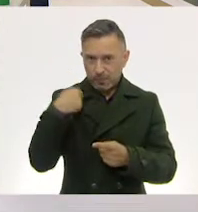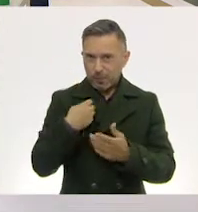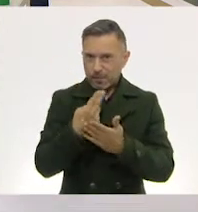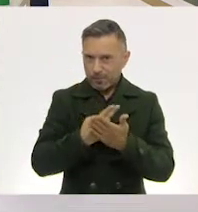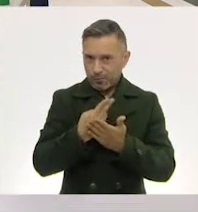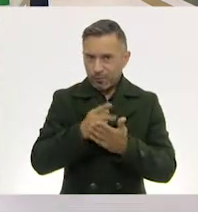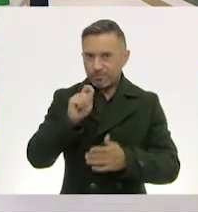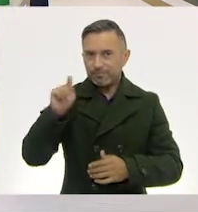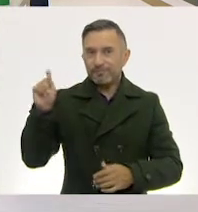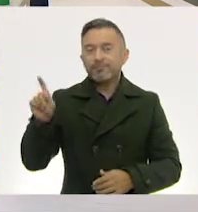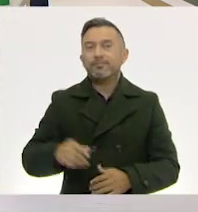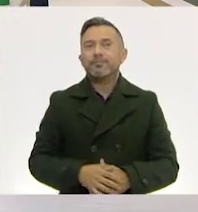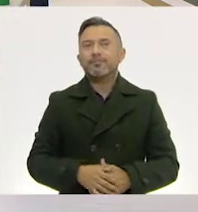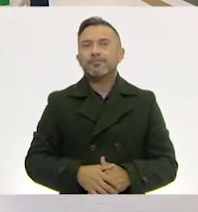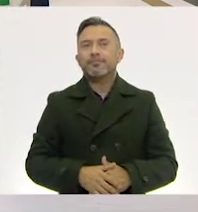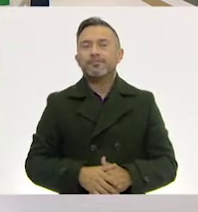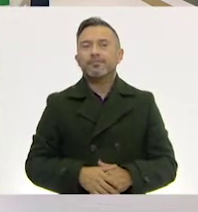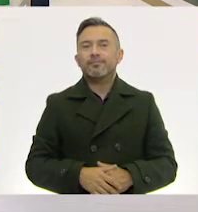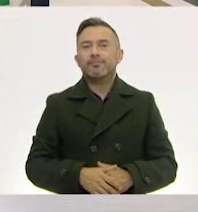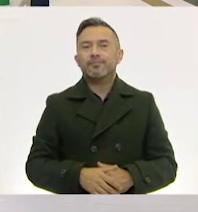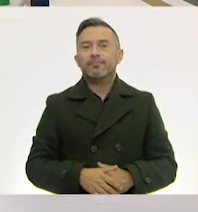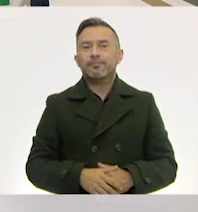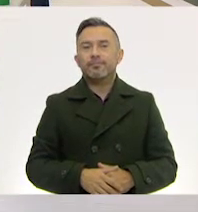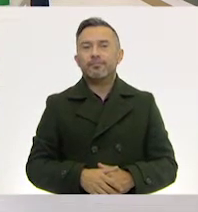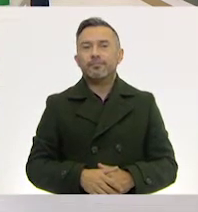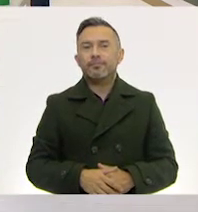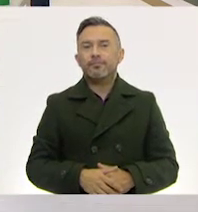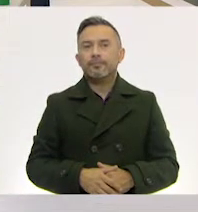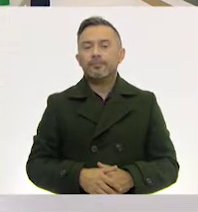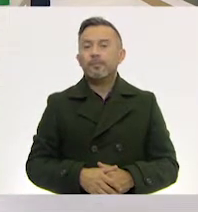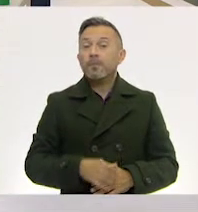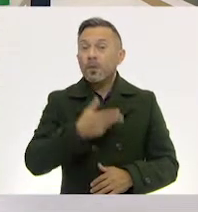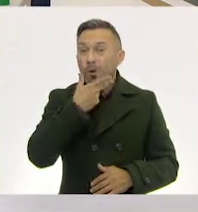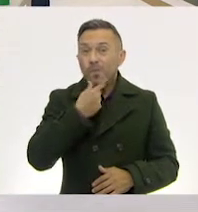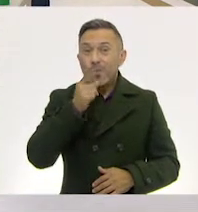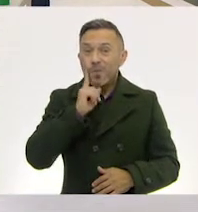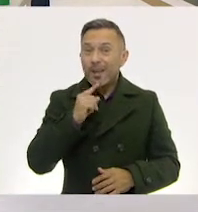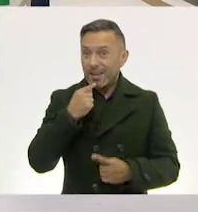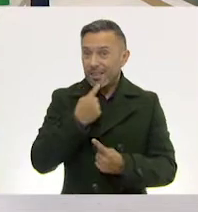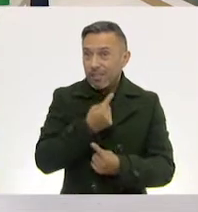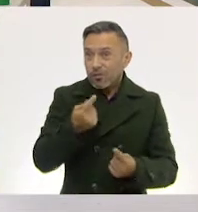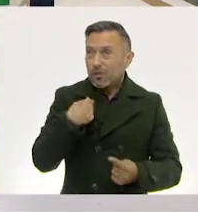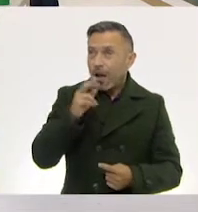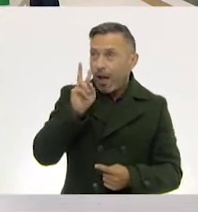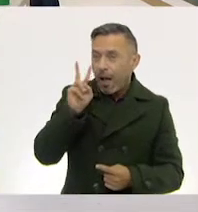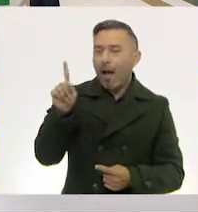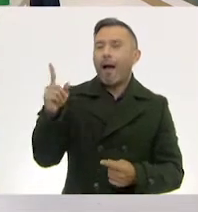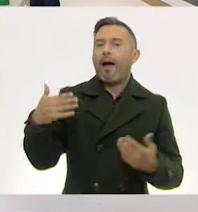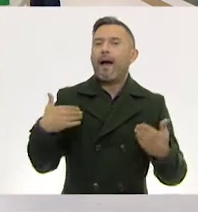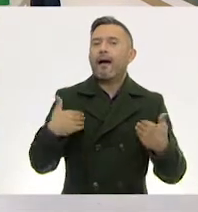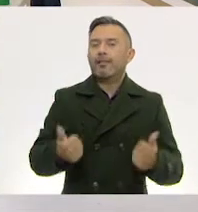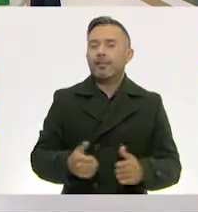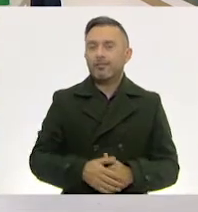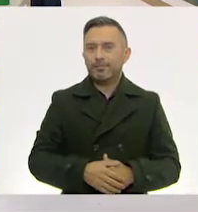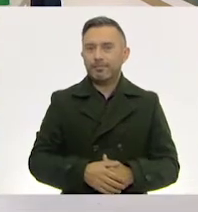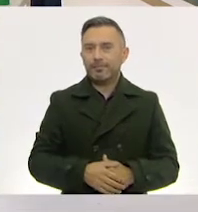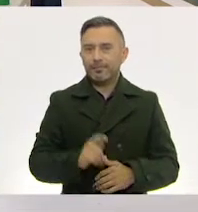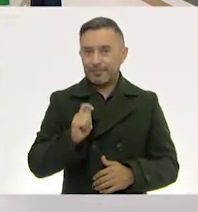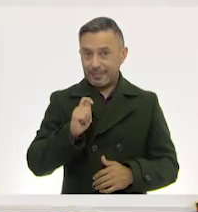Para que sean más Los niños y las niñas lo puedan comprender Tenemos aquí